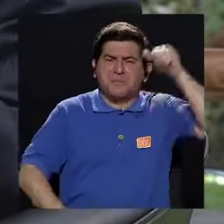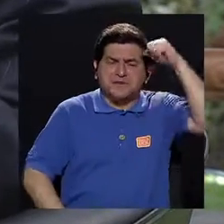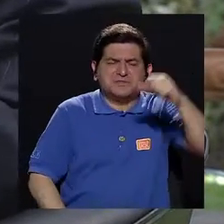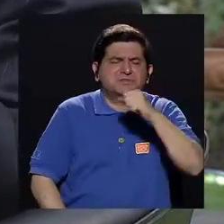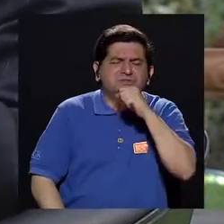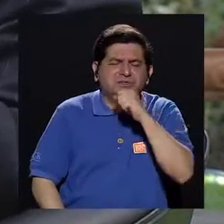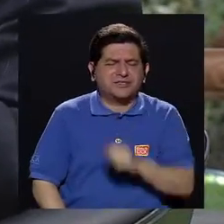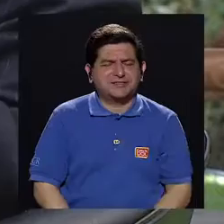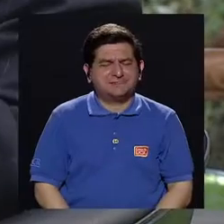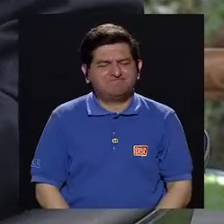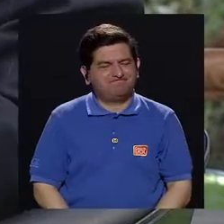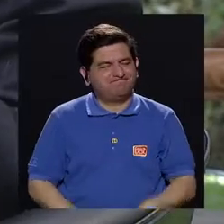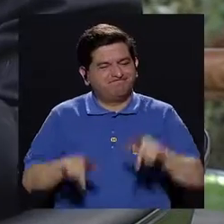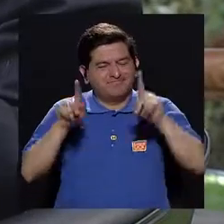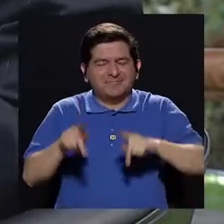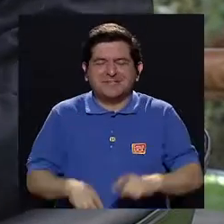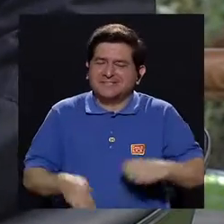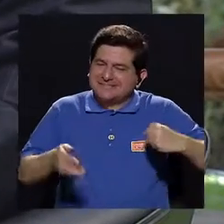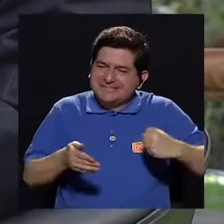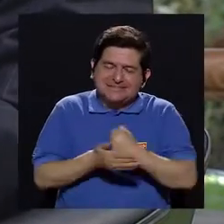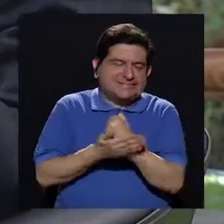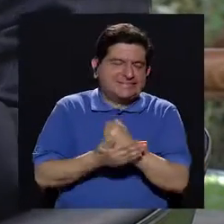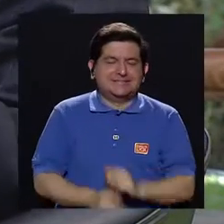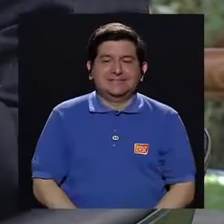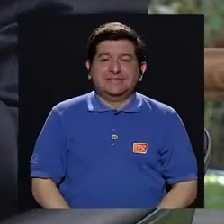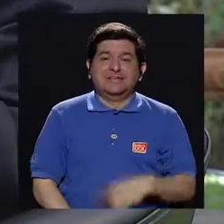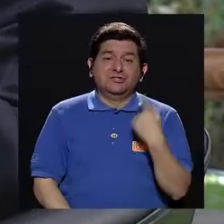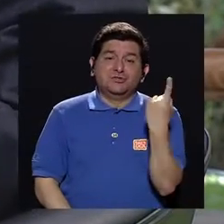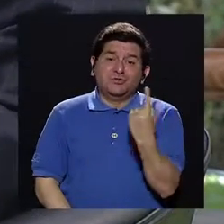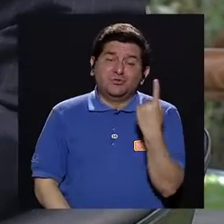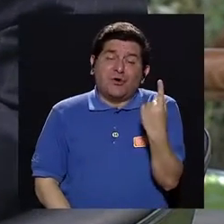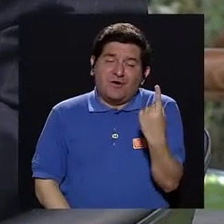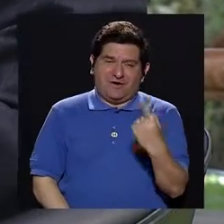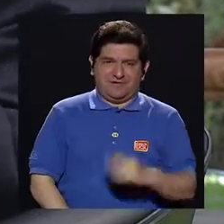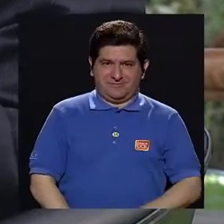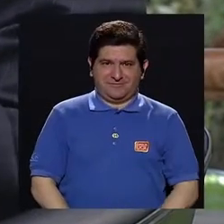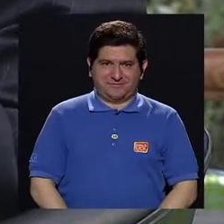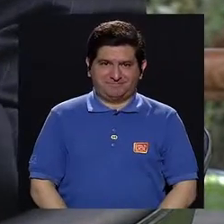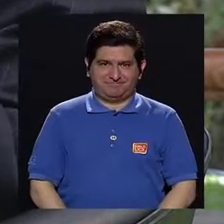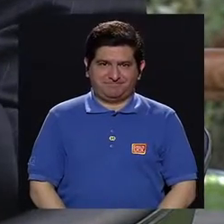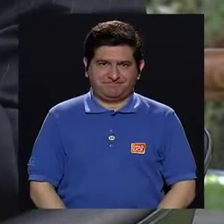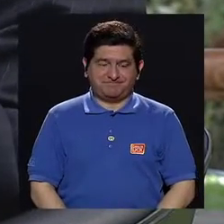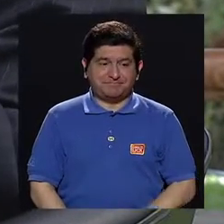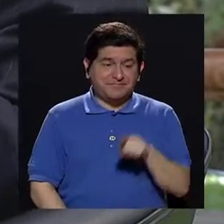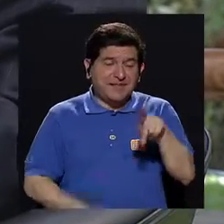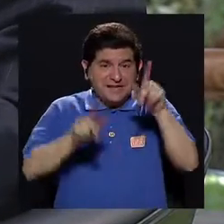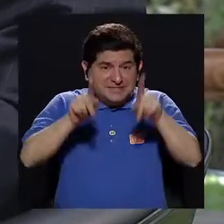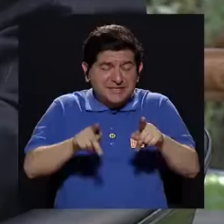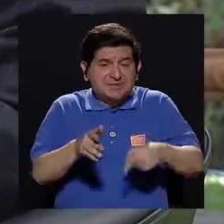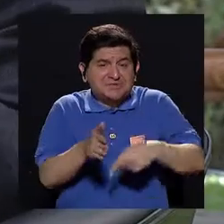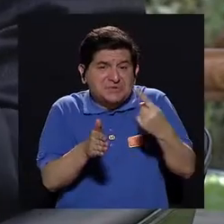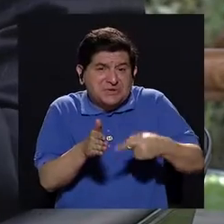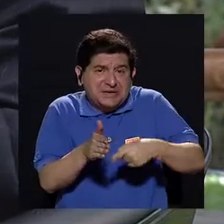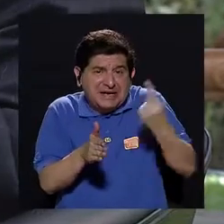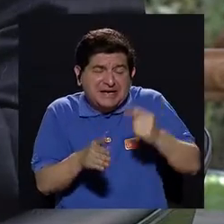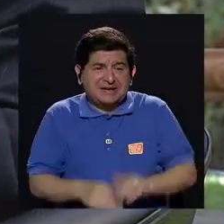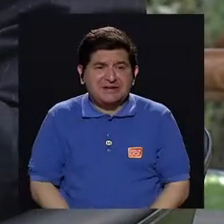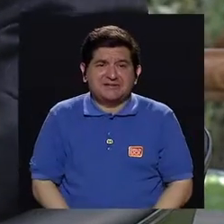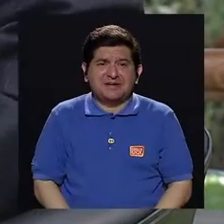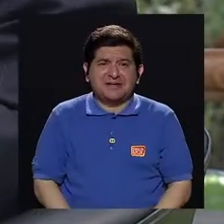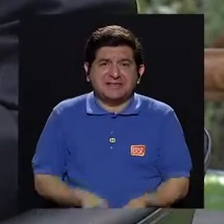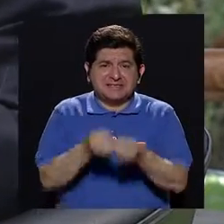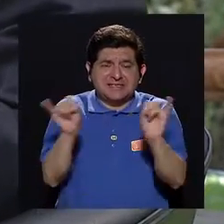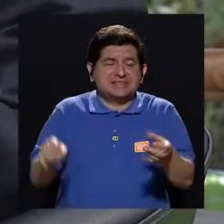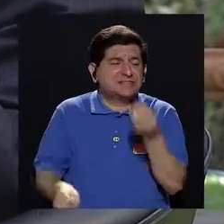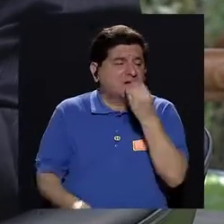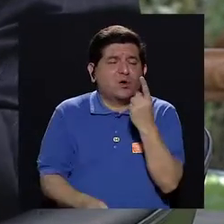edad, tristemente, son personas que a veces pasan solas. Son personas que llegan a veces sin